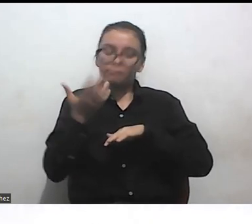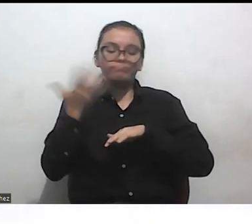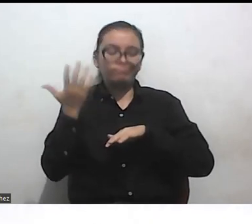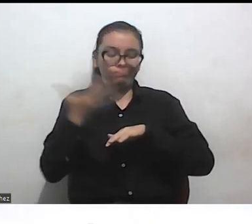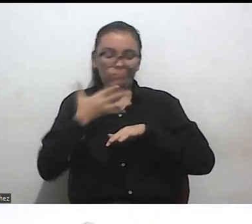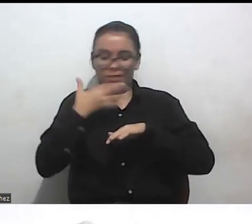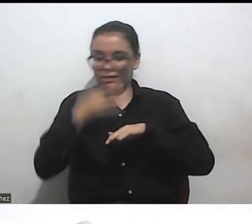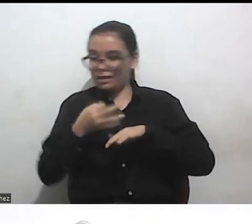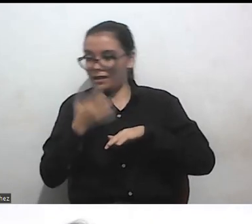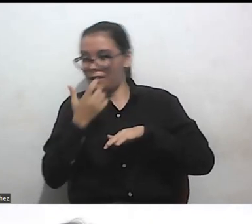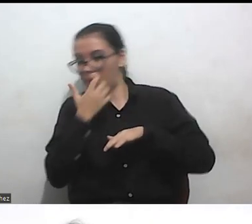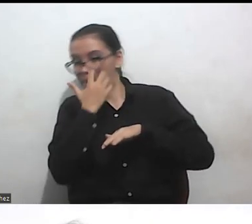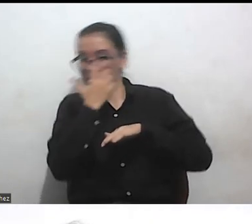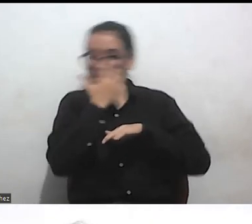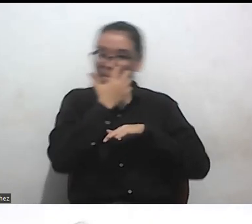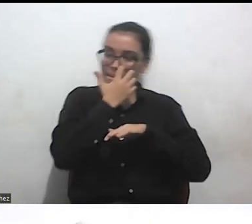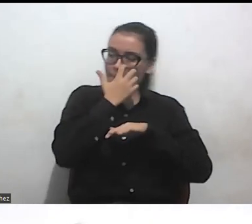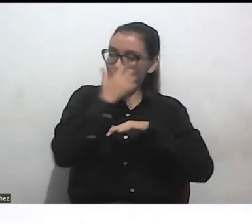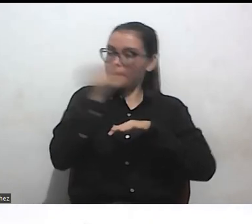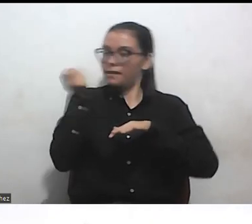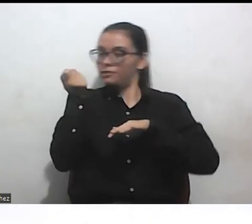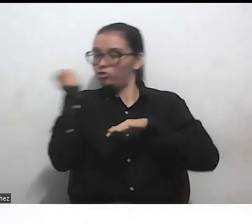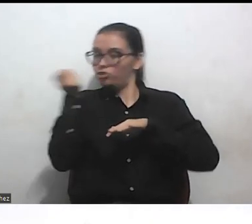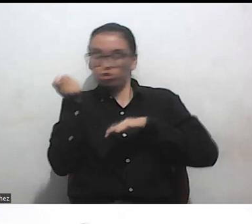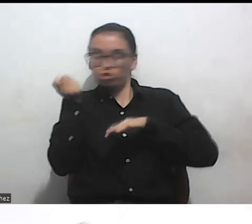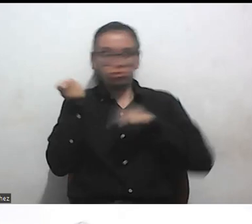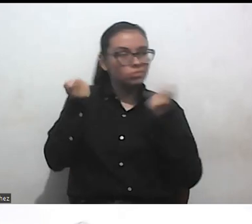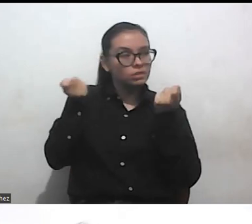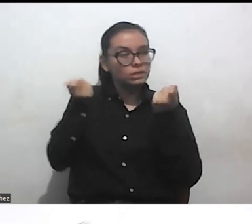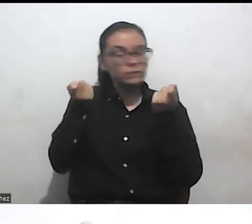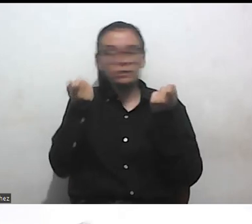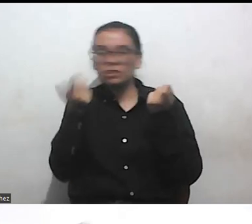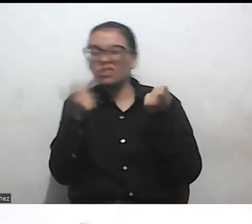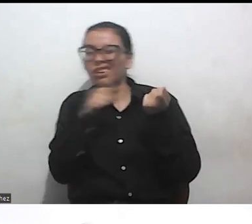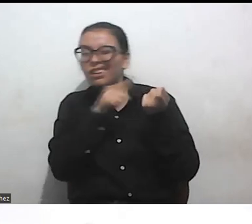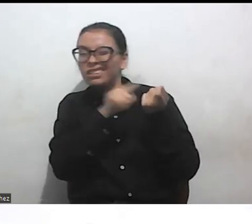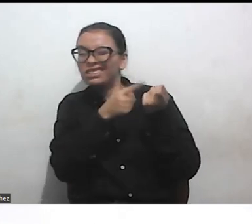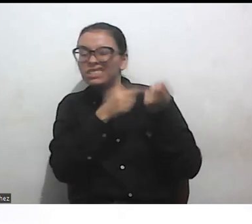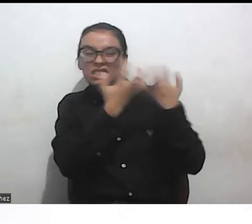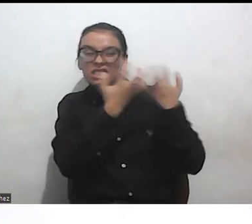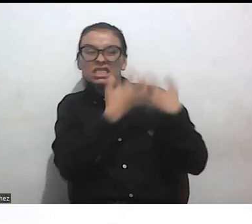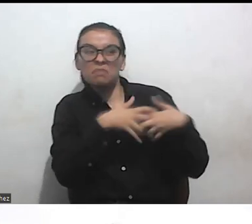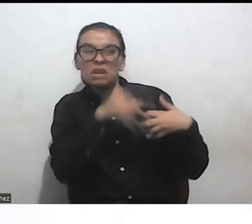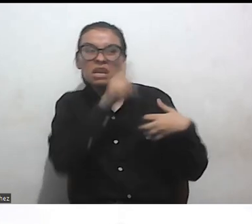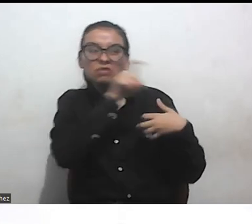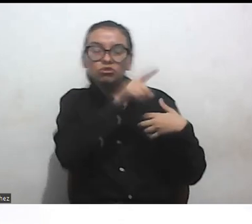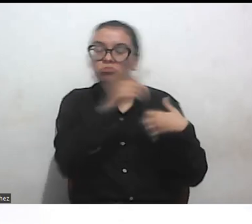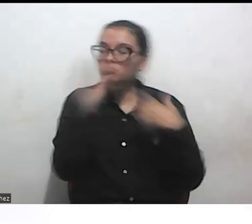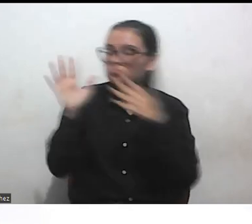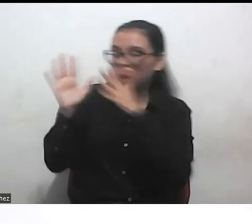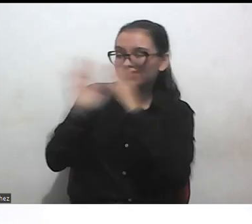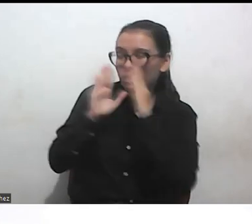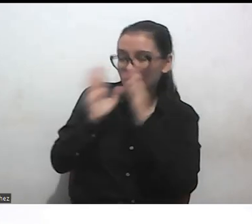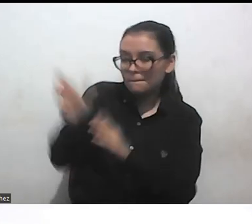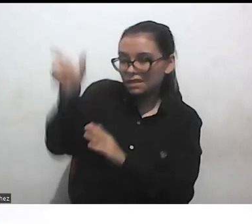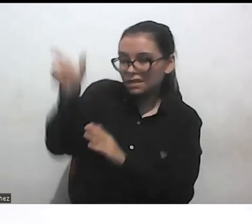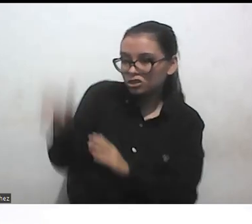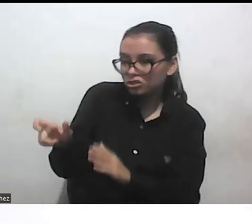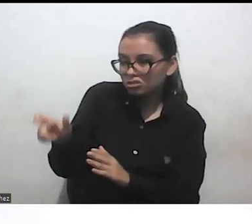estrategia, como qué es lo que el sistema va a escuchar sobre la situación de esta persona